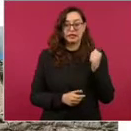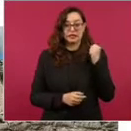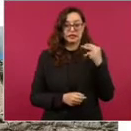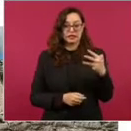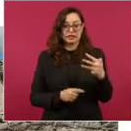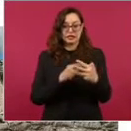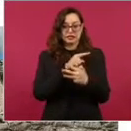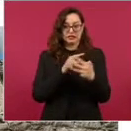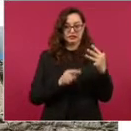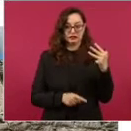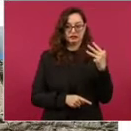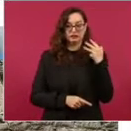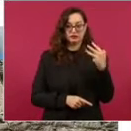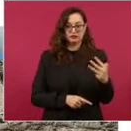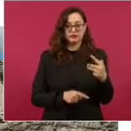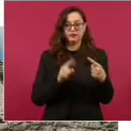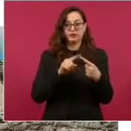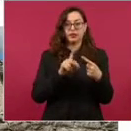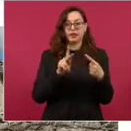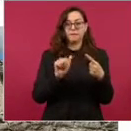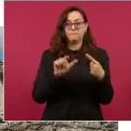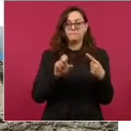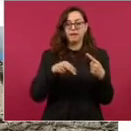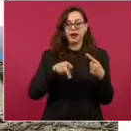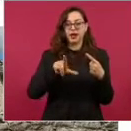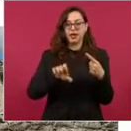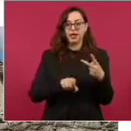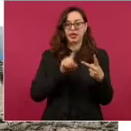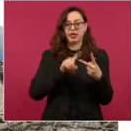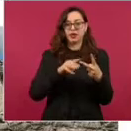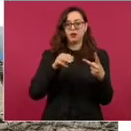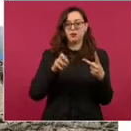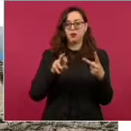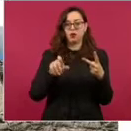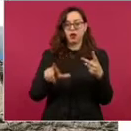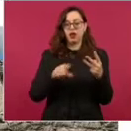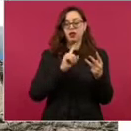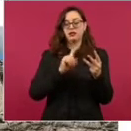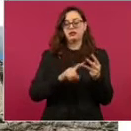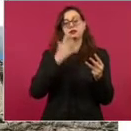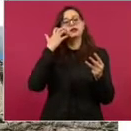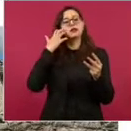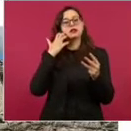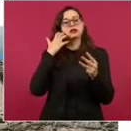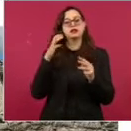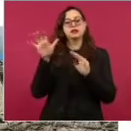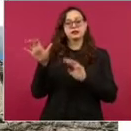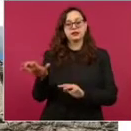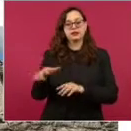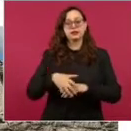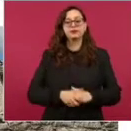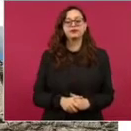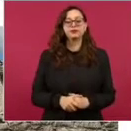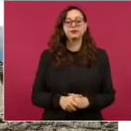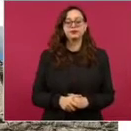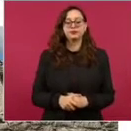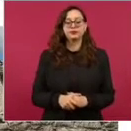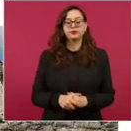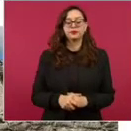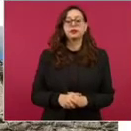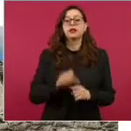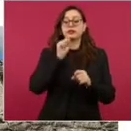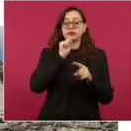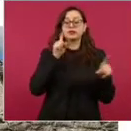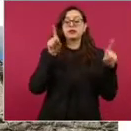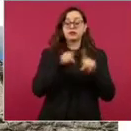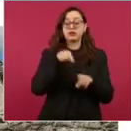en el tramo 1, Palenque, Moral Reforma y El Tigre. En Palenque y El Tigre también se construyen los